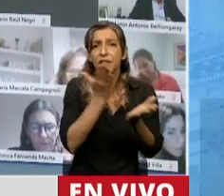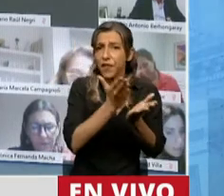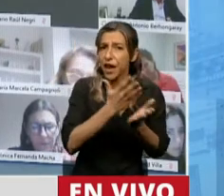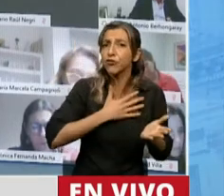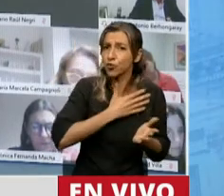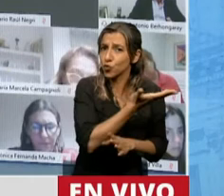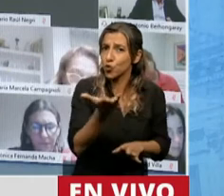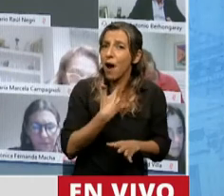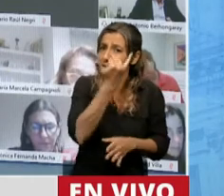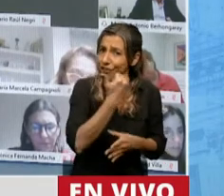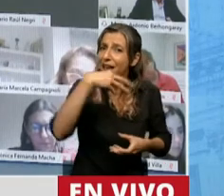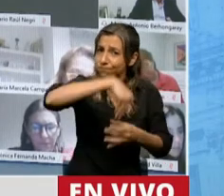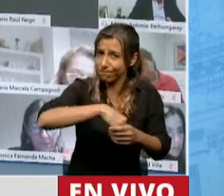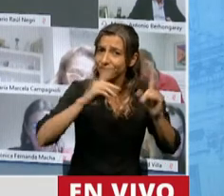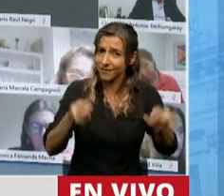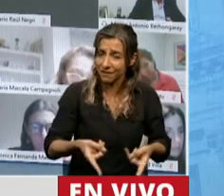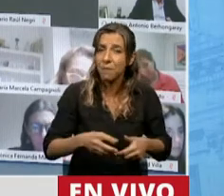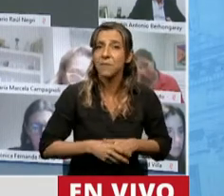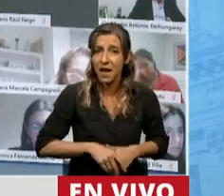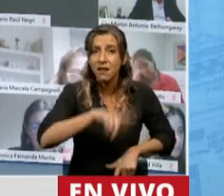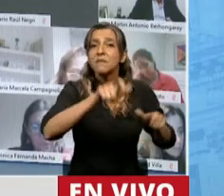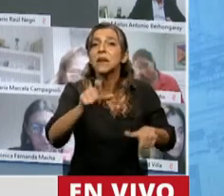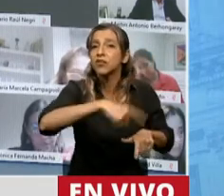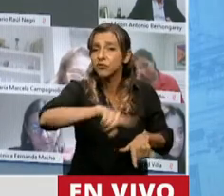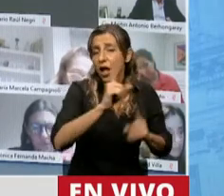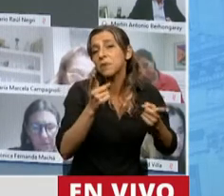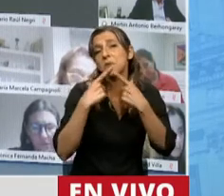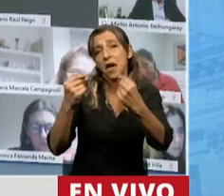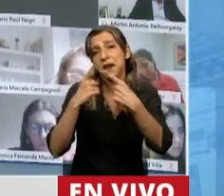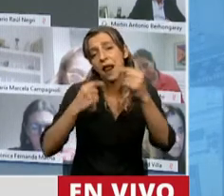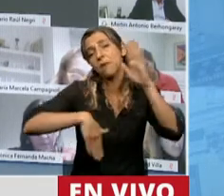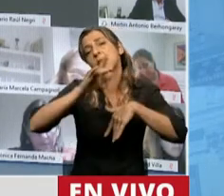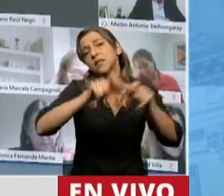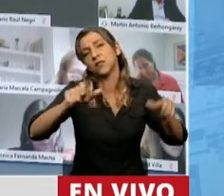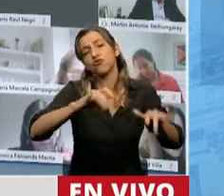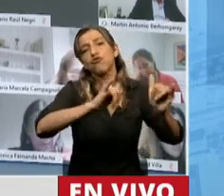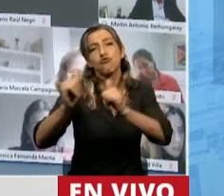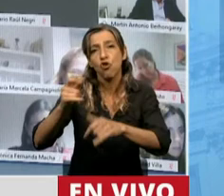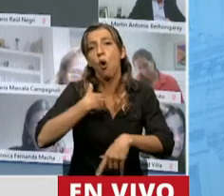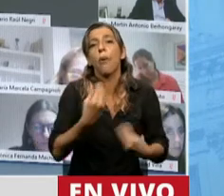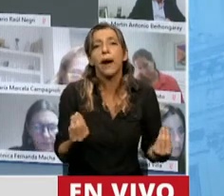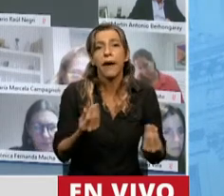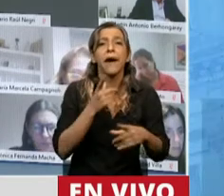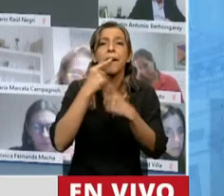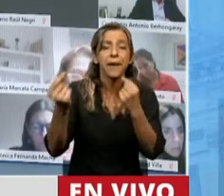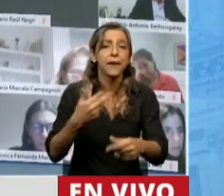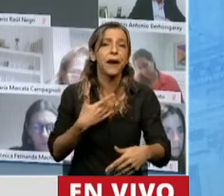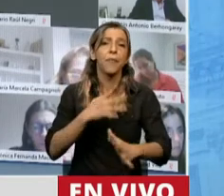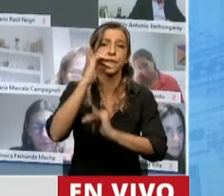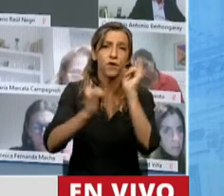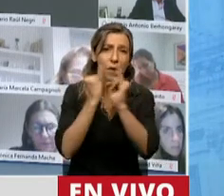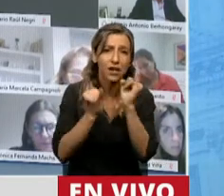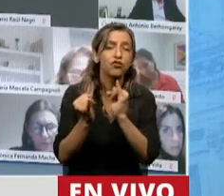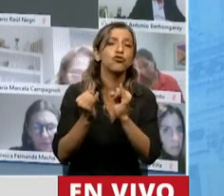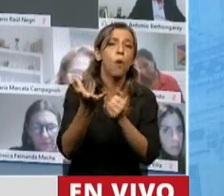demandas que son cada día más vigentes en nuestra sociedad, sobre todo en las nuevas generaciones, ¿no? Acceso a la información, participación pública